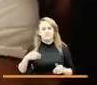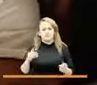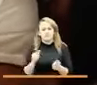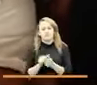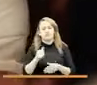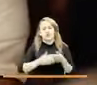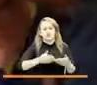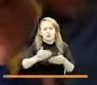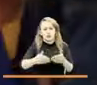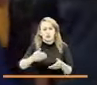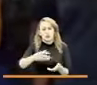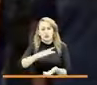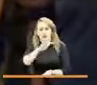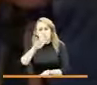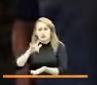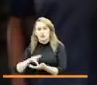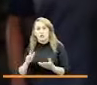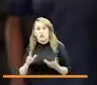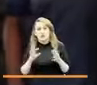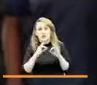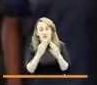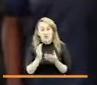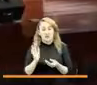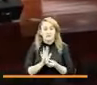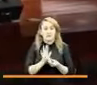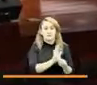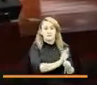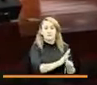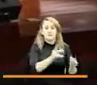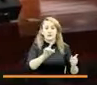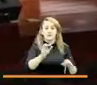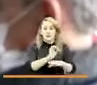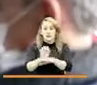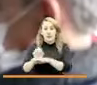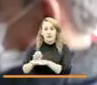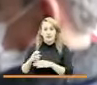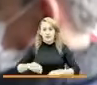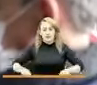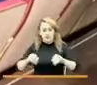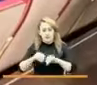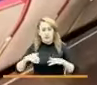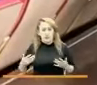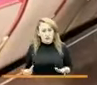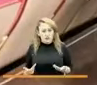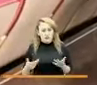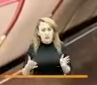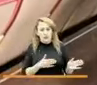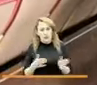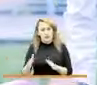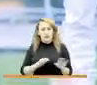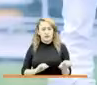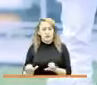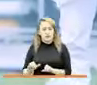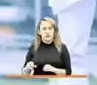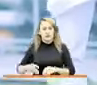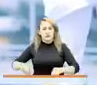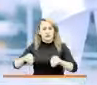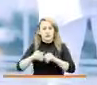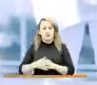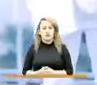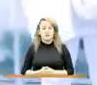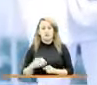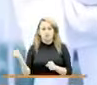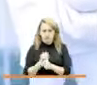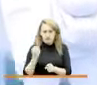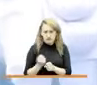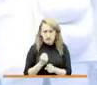retorno o reubicación de familias desplazadas y a las entidades territoriales para la formulación de los planes de acción territorial. Trabajamos para